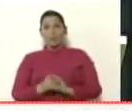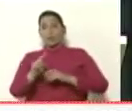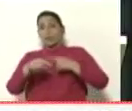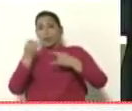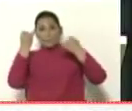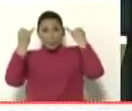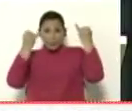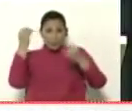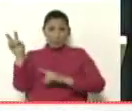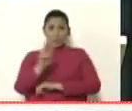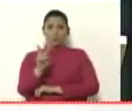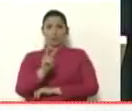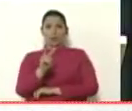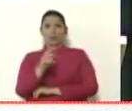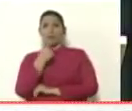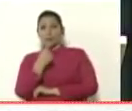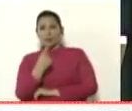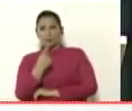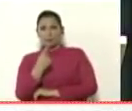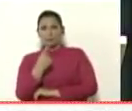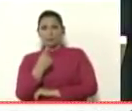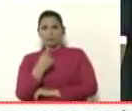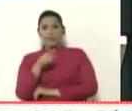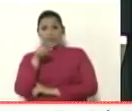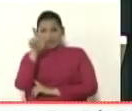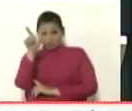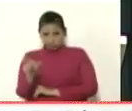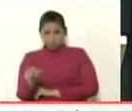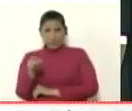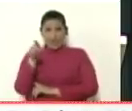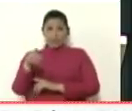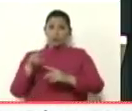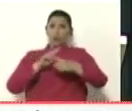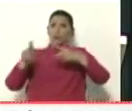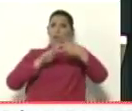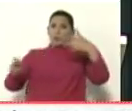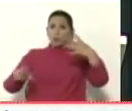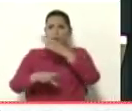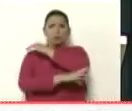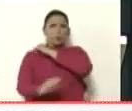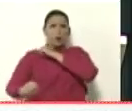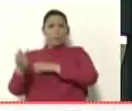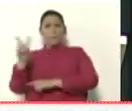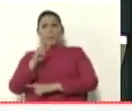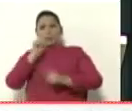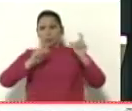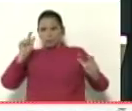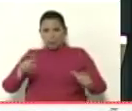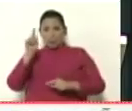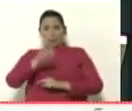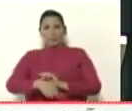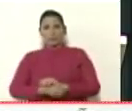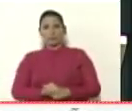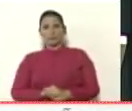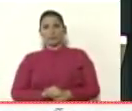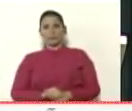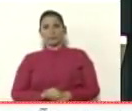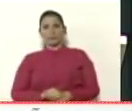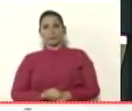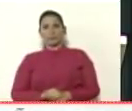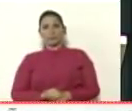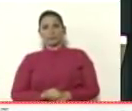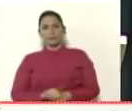venezolana determinada, de que con recursos robados a los venezolanos y a los venezolanos, y también, aquí hay que